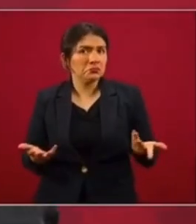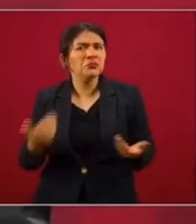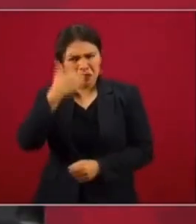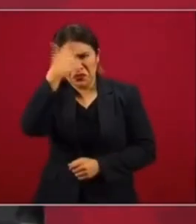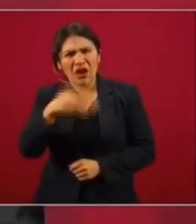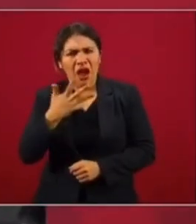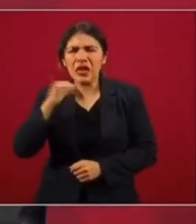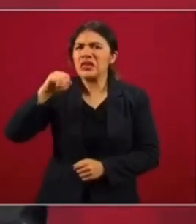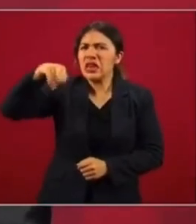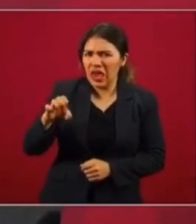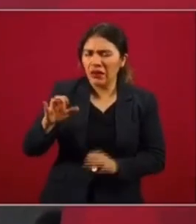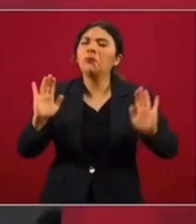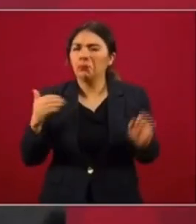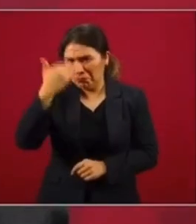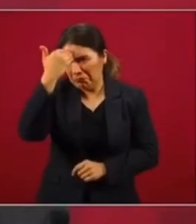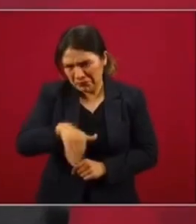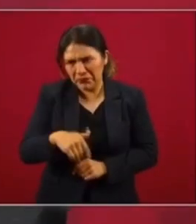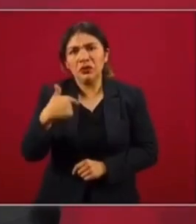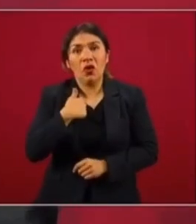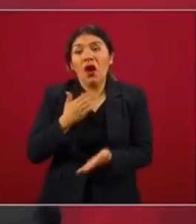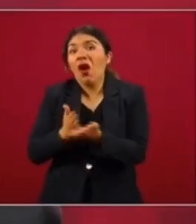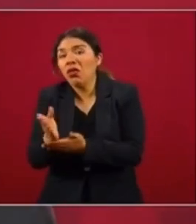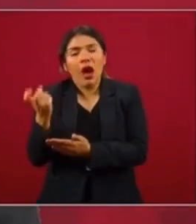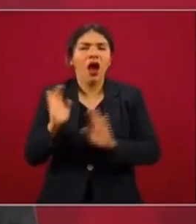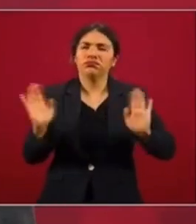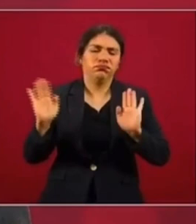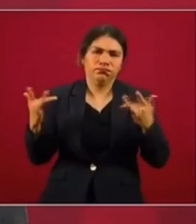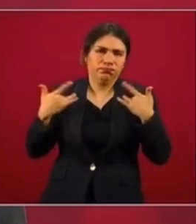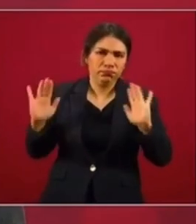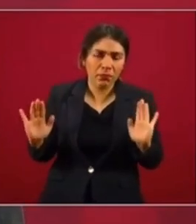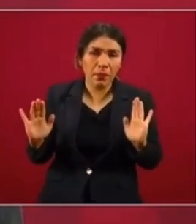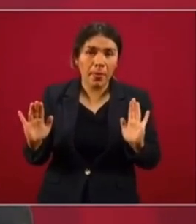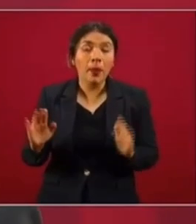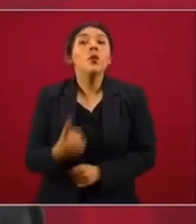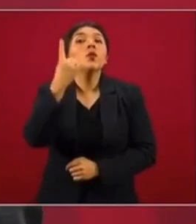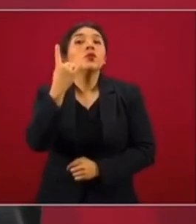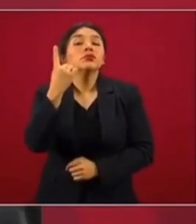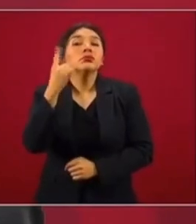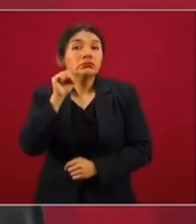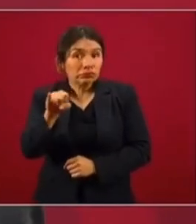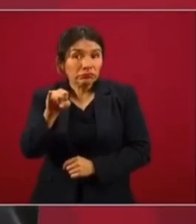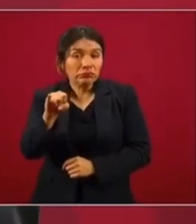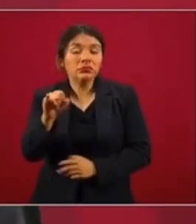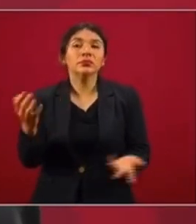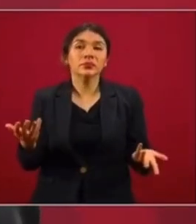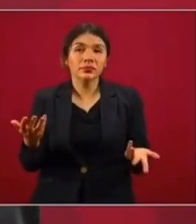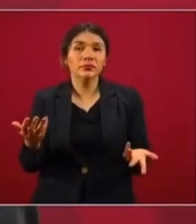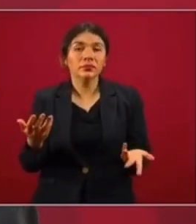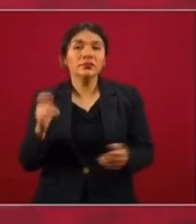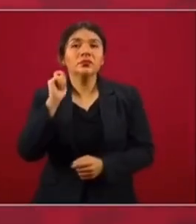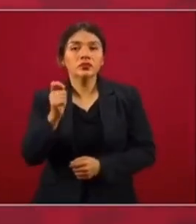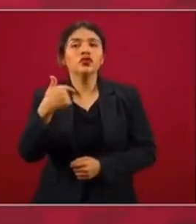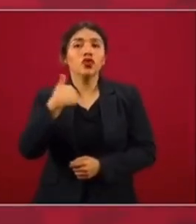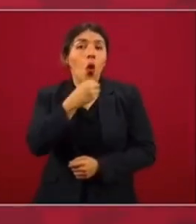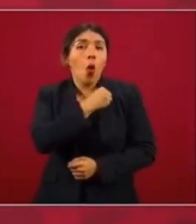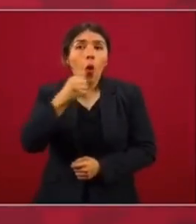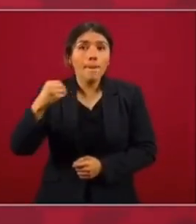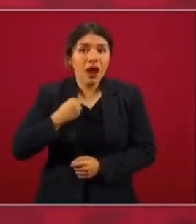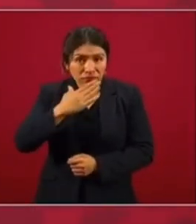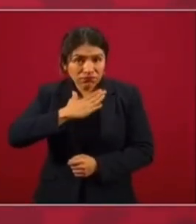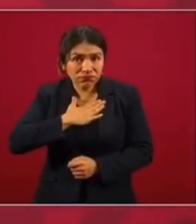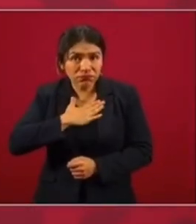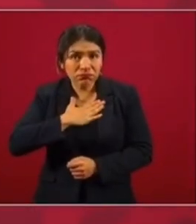Ya sé que existe el INE, no me voy a involucrar en eso. Nada más que estoy obligado